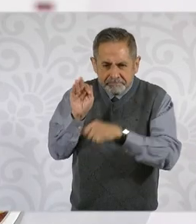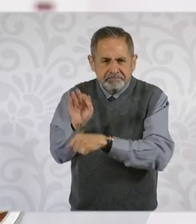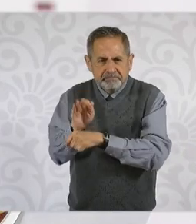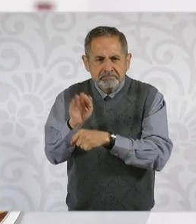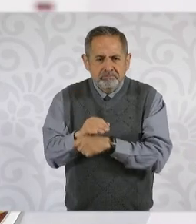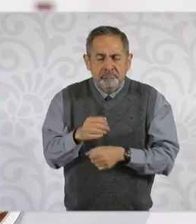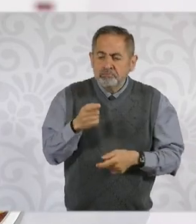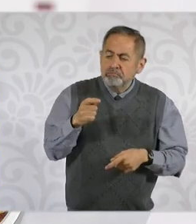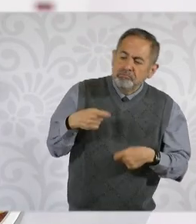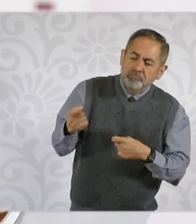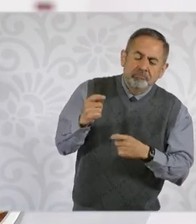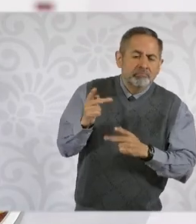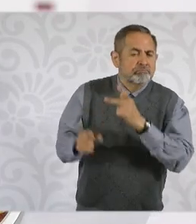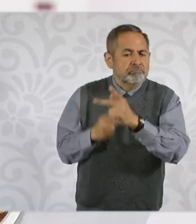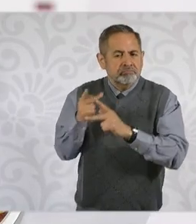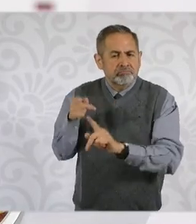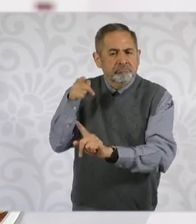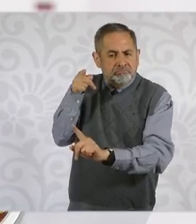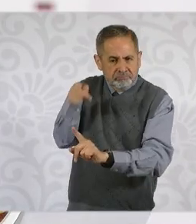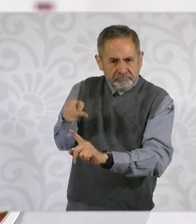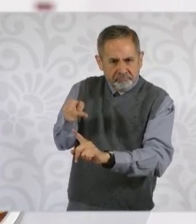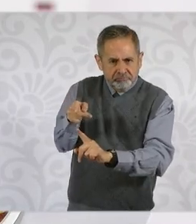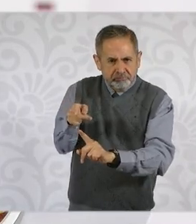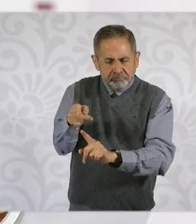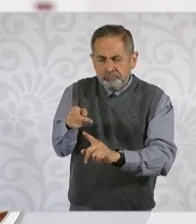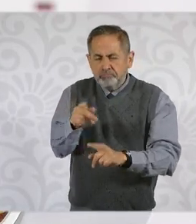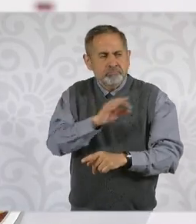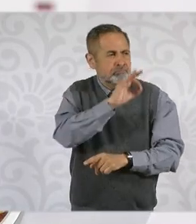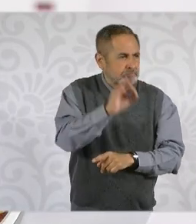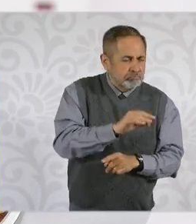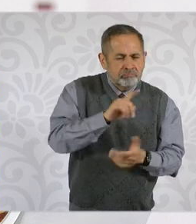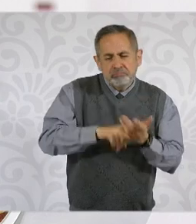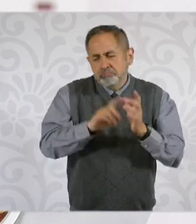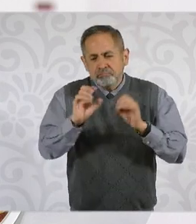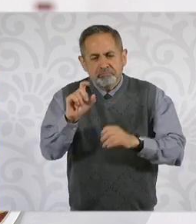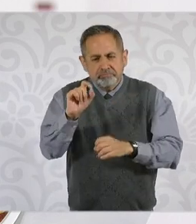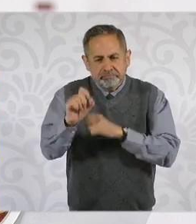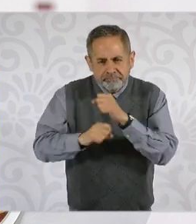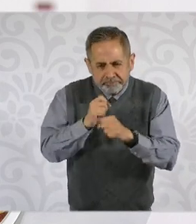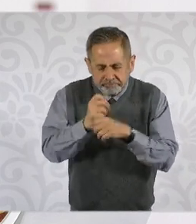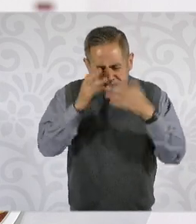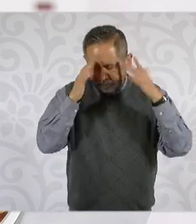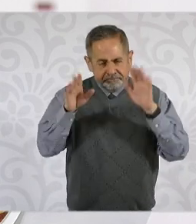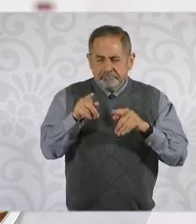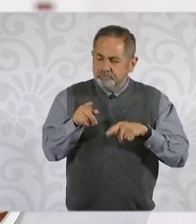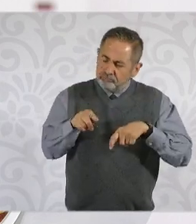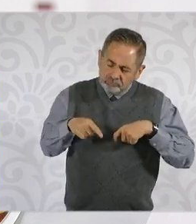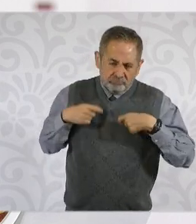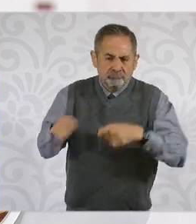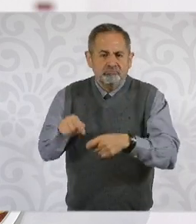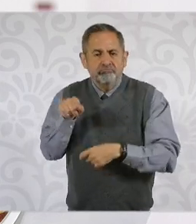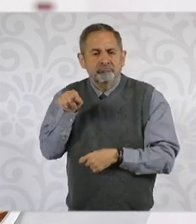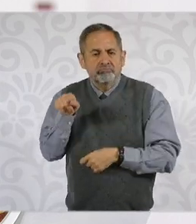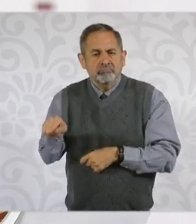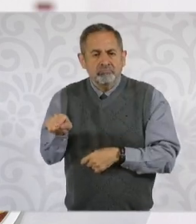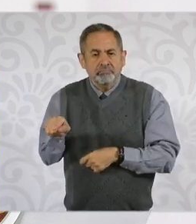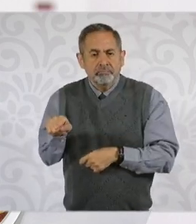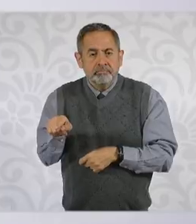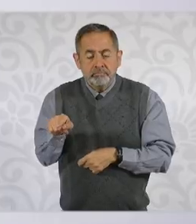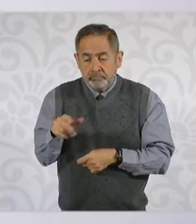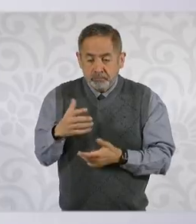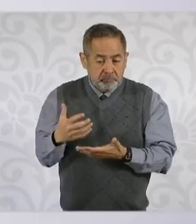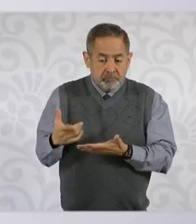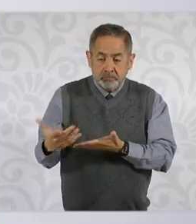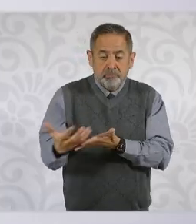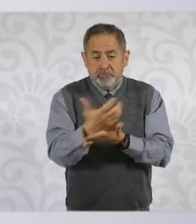financiamiento, cero tasa de interés a 20 años, donde no puede rebasar el